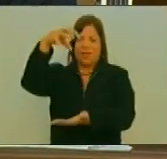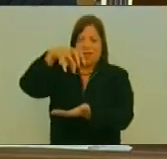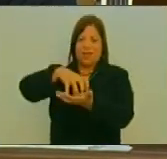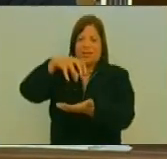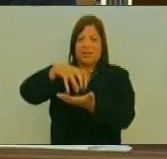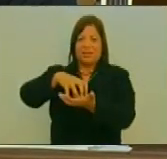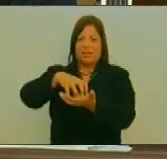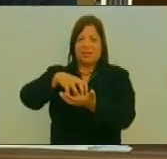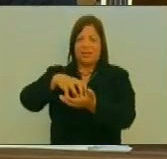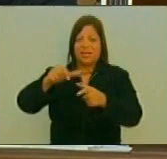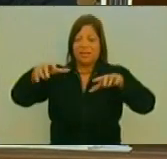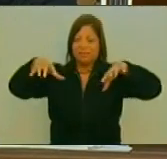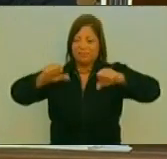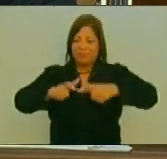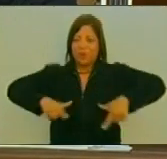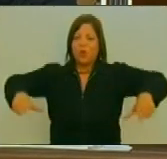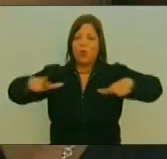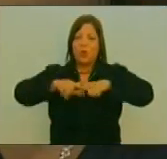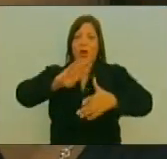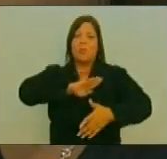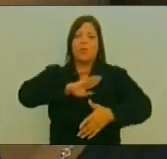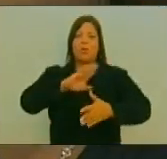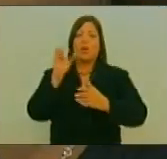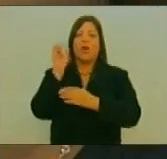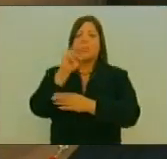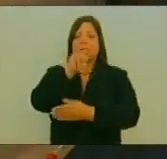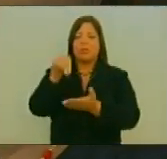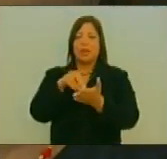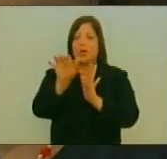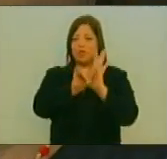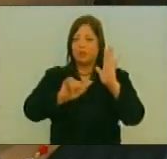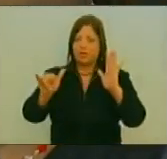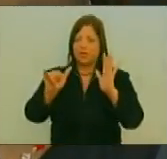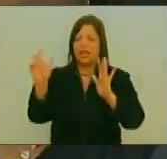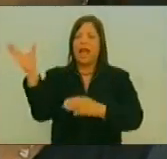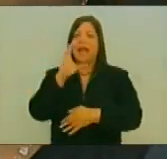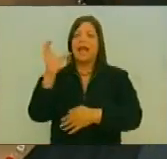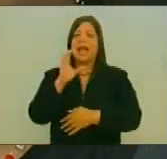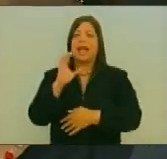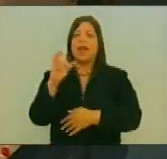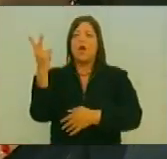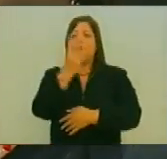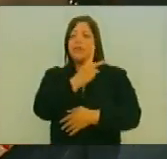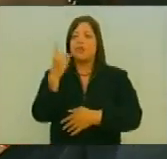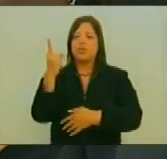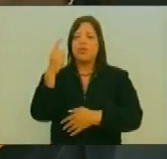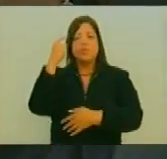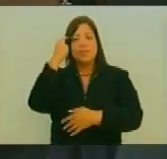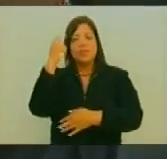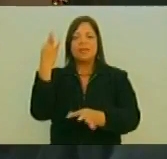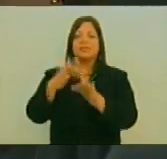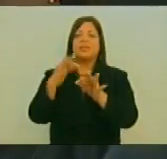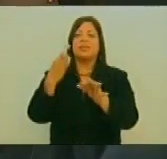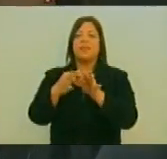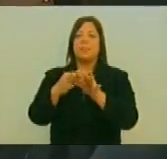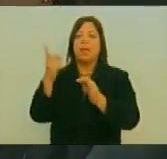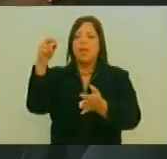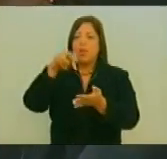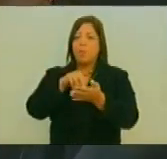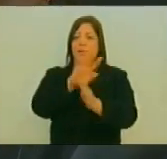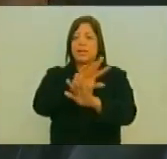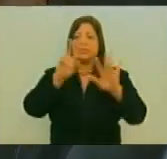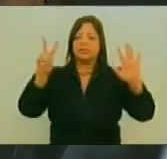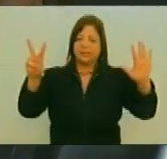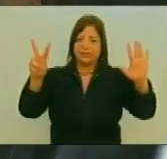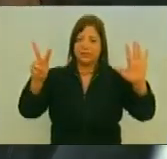Legislativo Sede De la Asamblea Nacional Constituyente En Caracas A los 21 Días Del mes De septiembre De